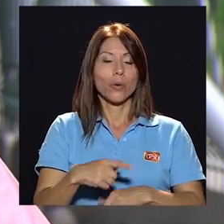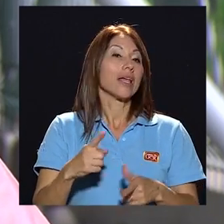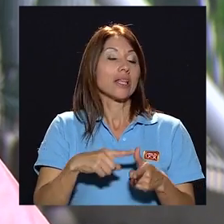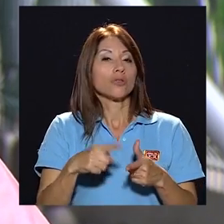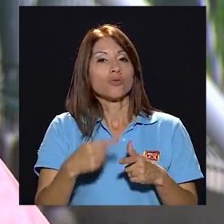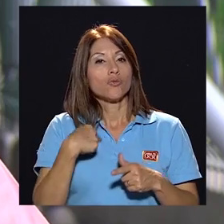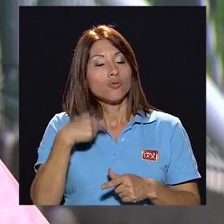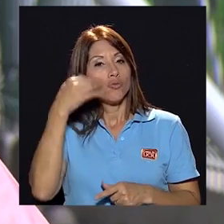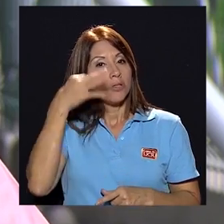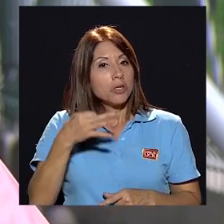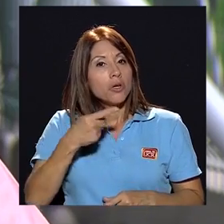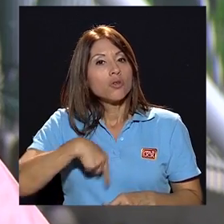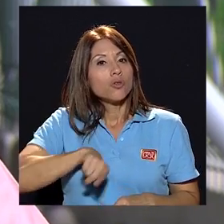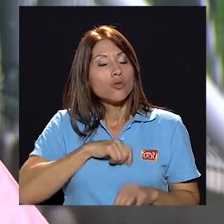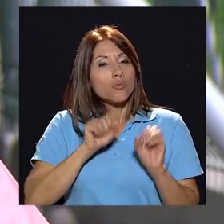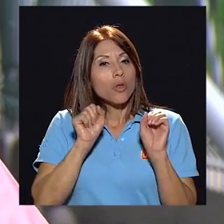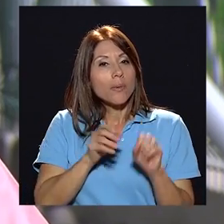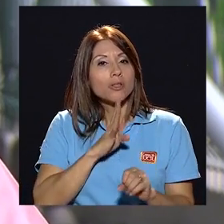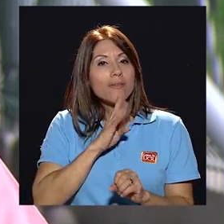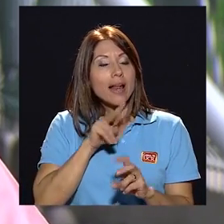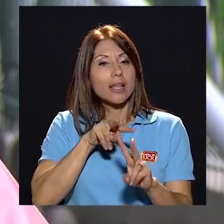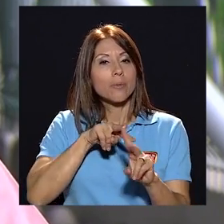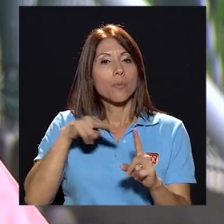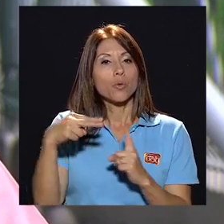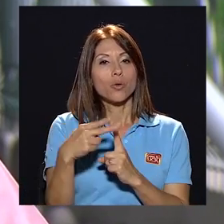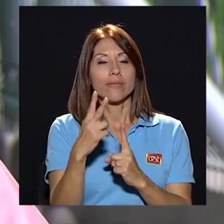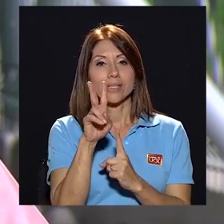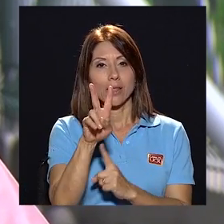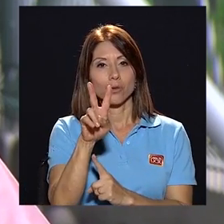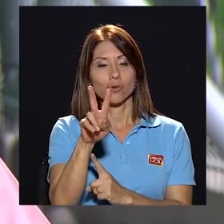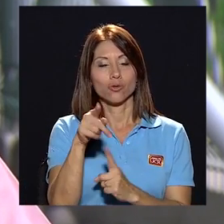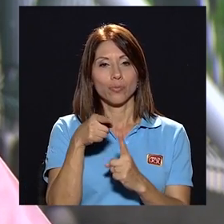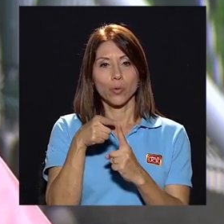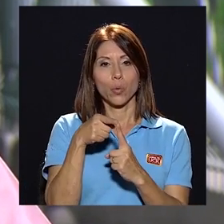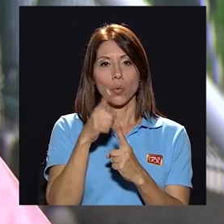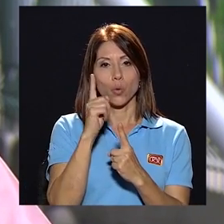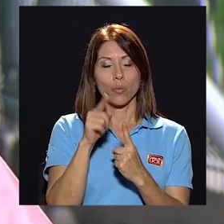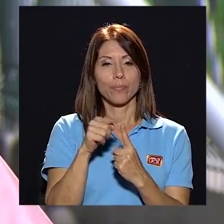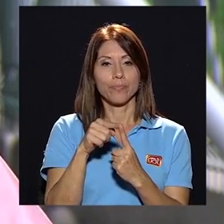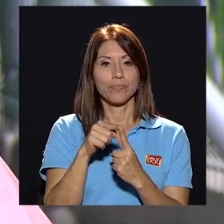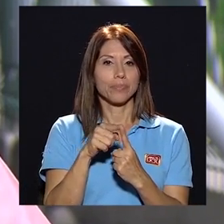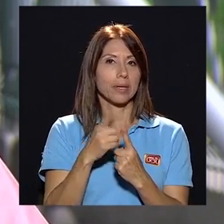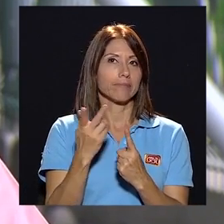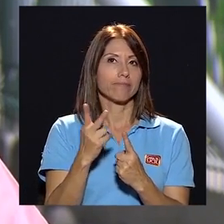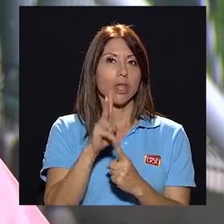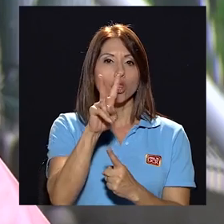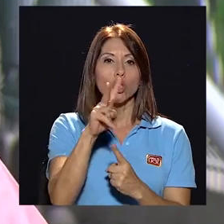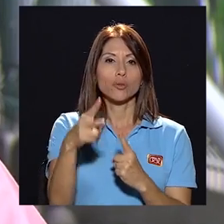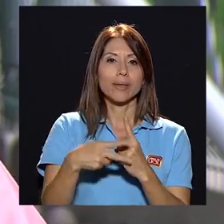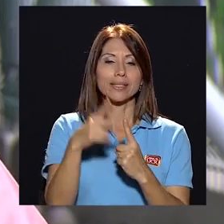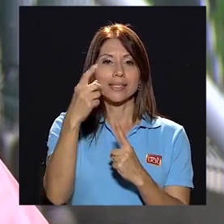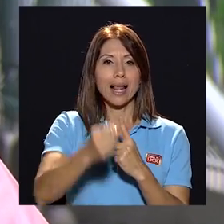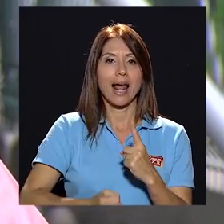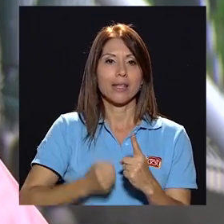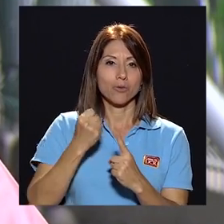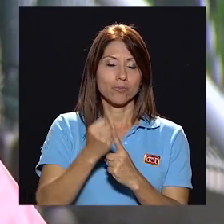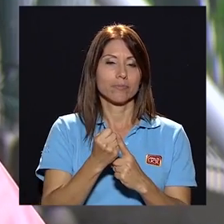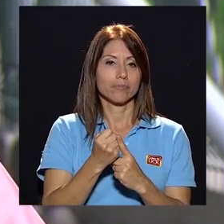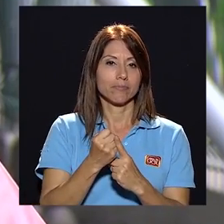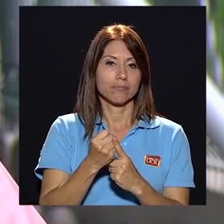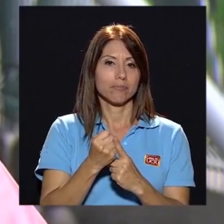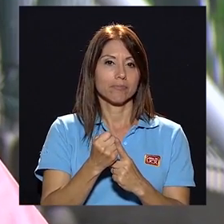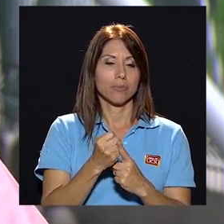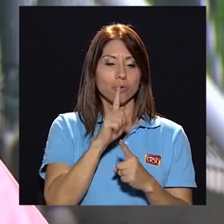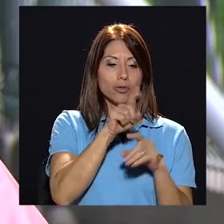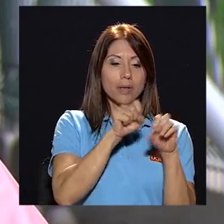mí que por lo menos podríamos hablar desde dos puntos de vista uno dos veces al año o